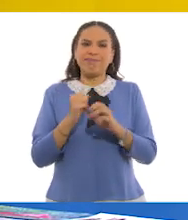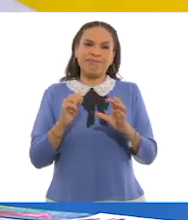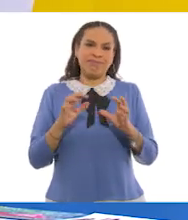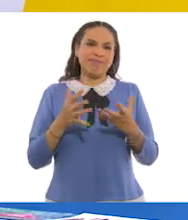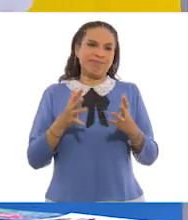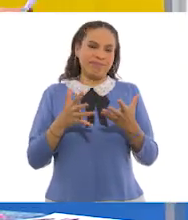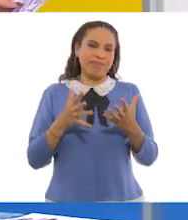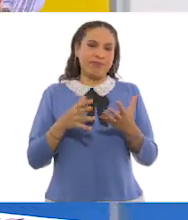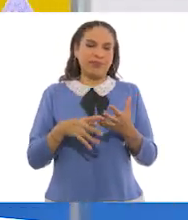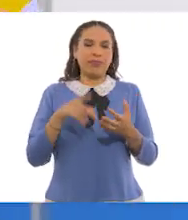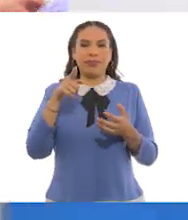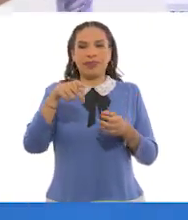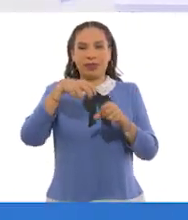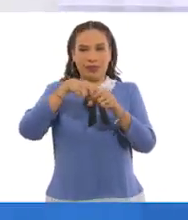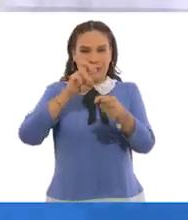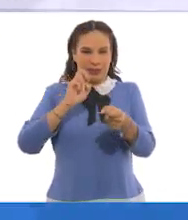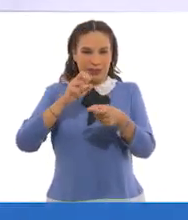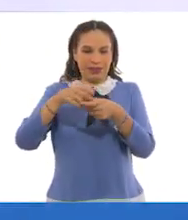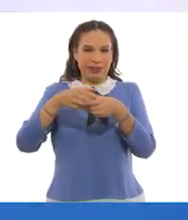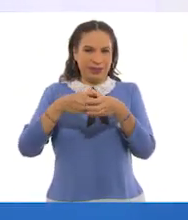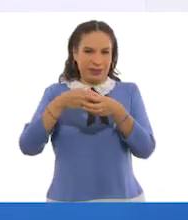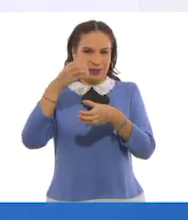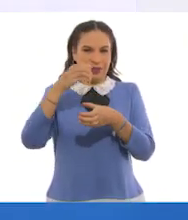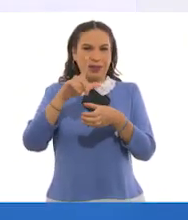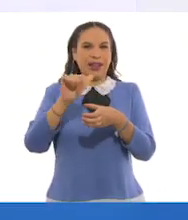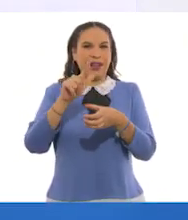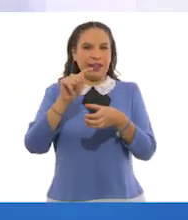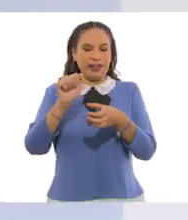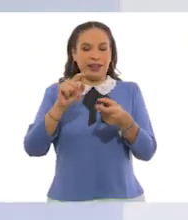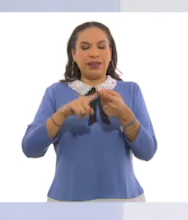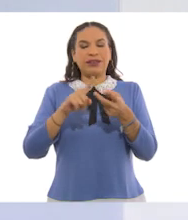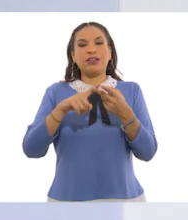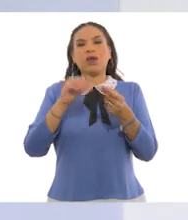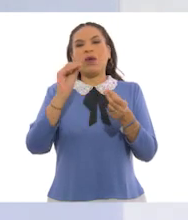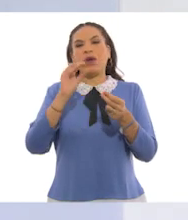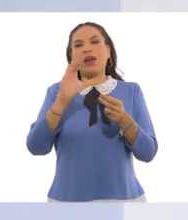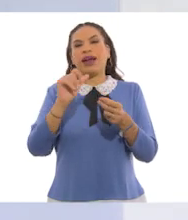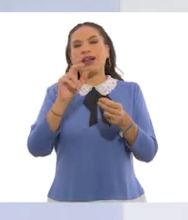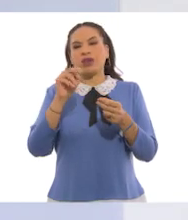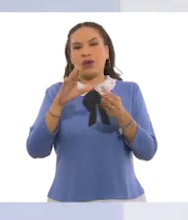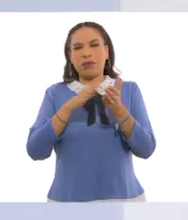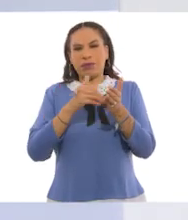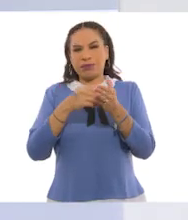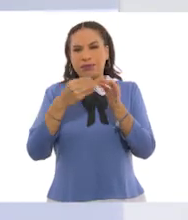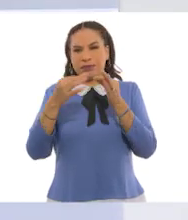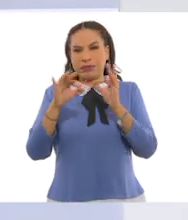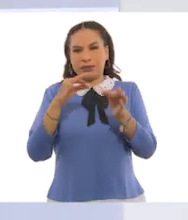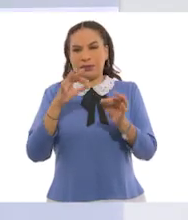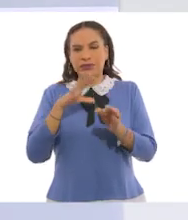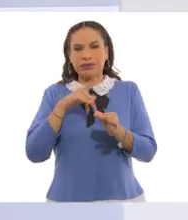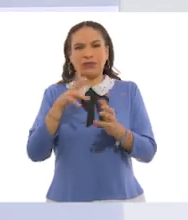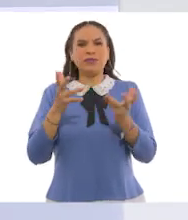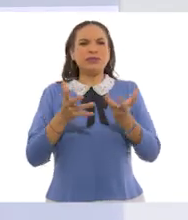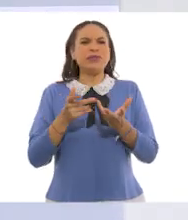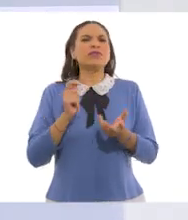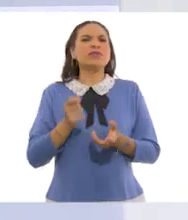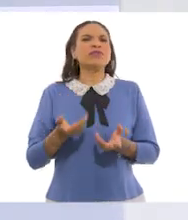para la lata, ajá, o también el cartón que está hecho